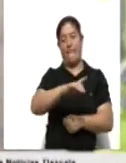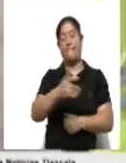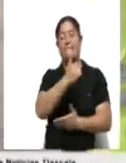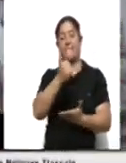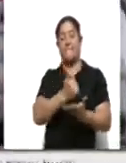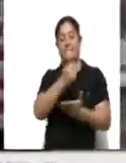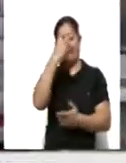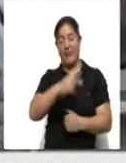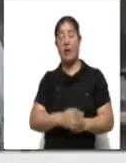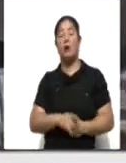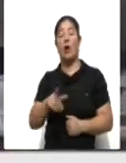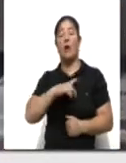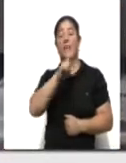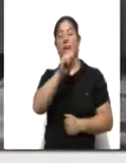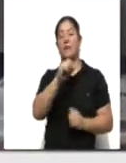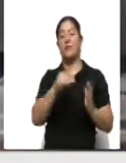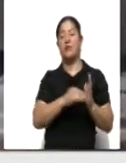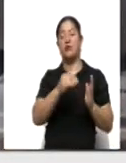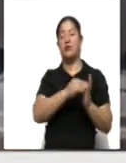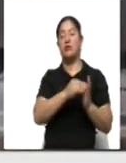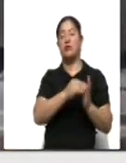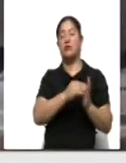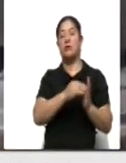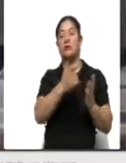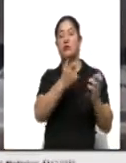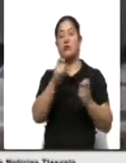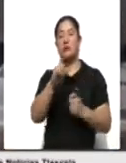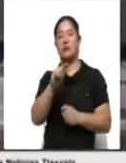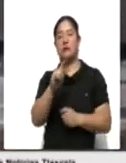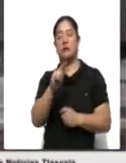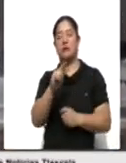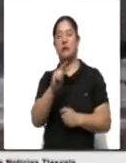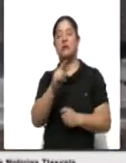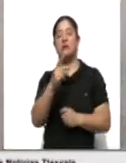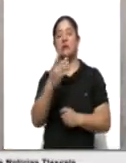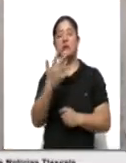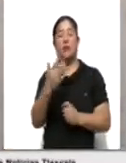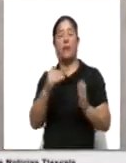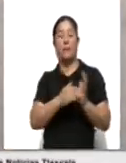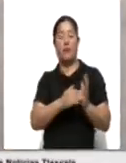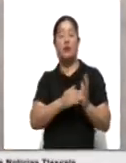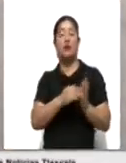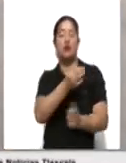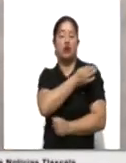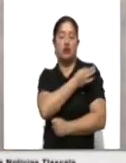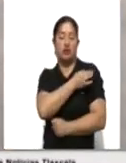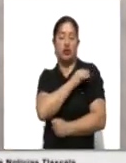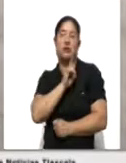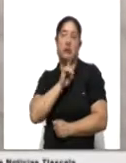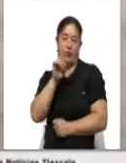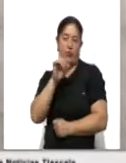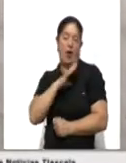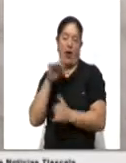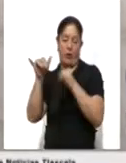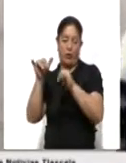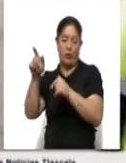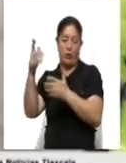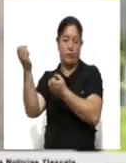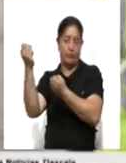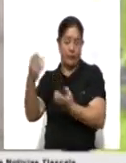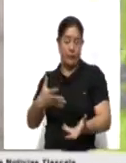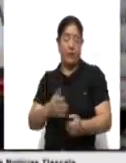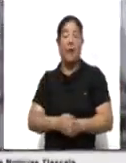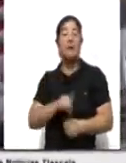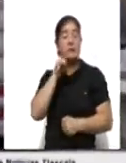hacen un total de 20.779.395 dosis recibidas de esa farmacéutica. Hasta el corte de ayer por la